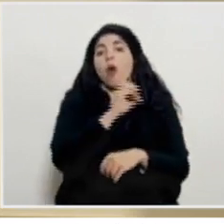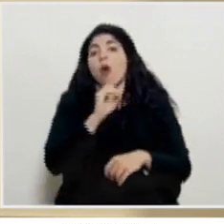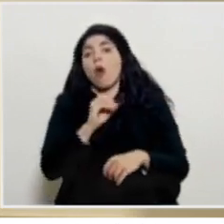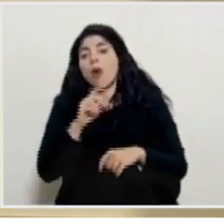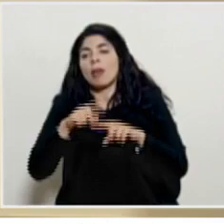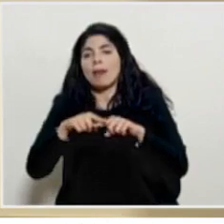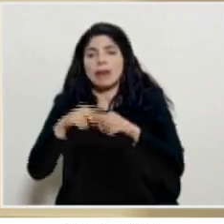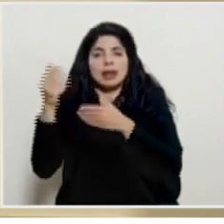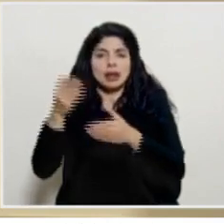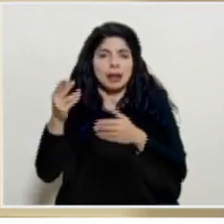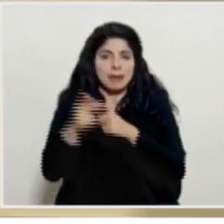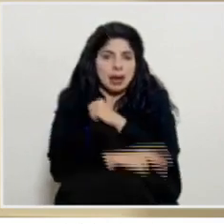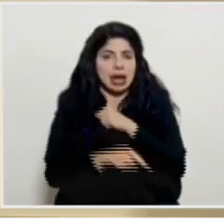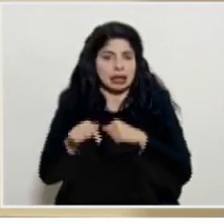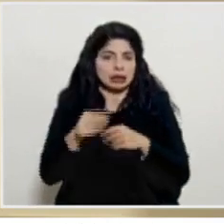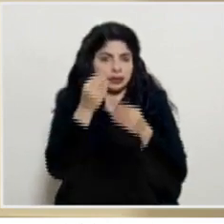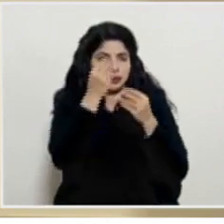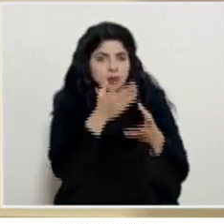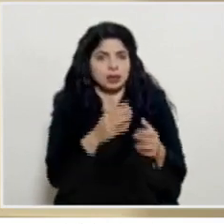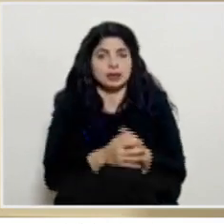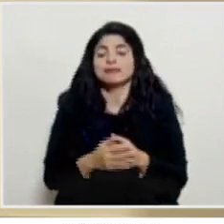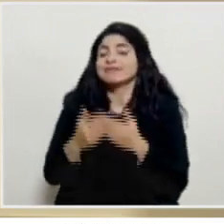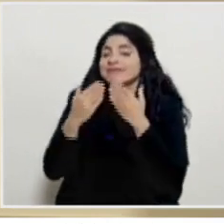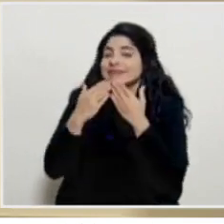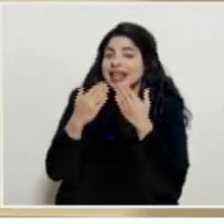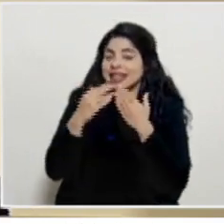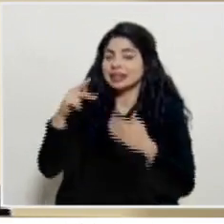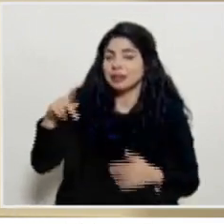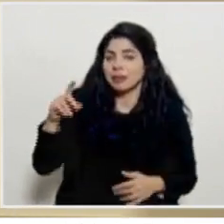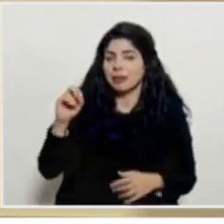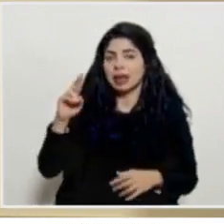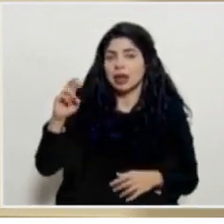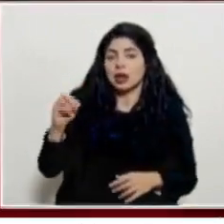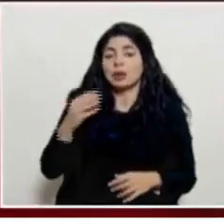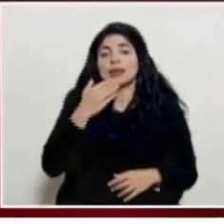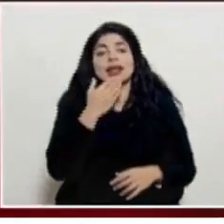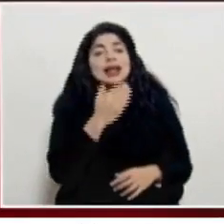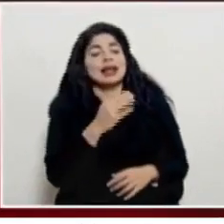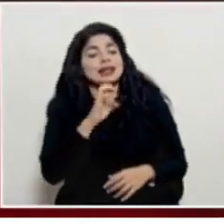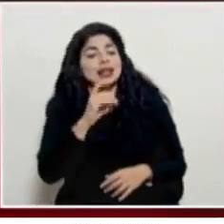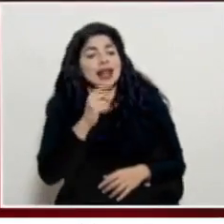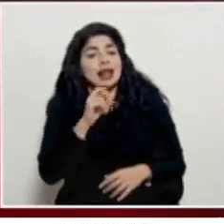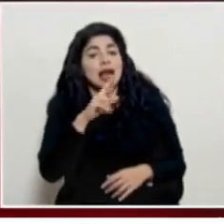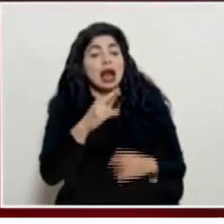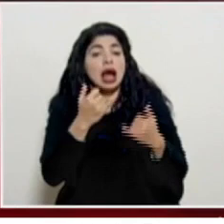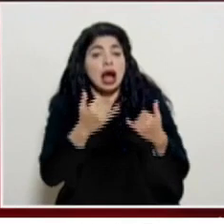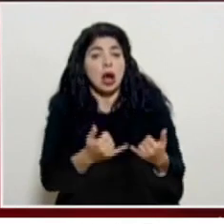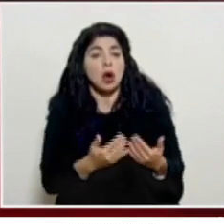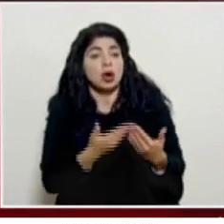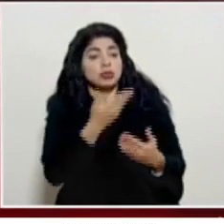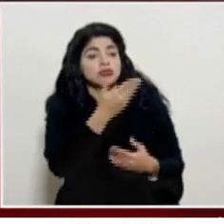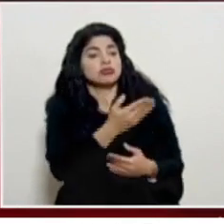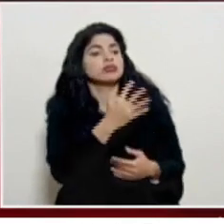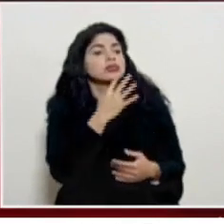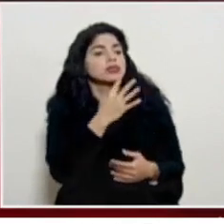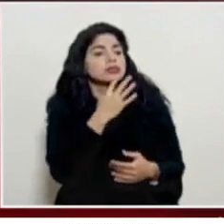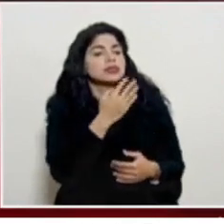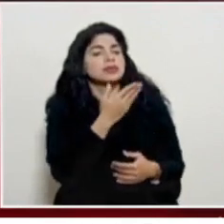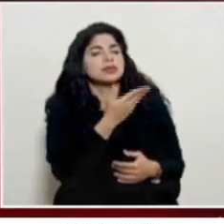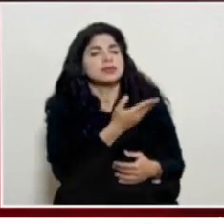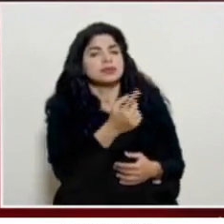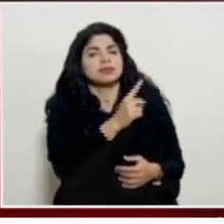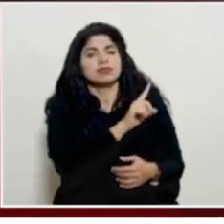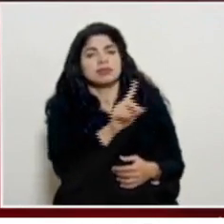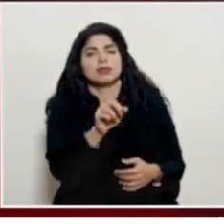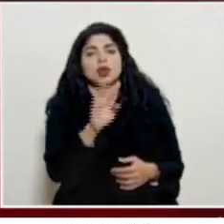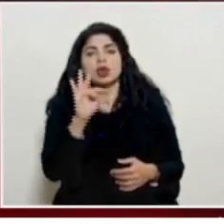biológicos que vayan a ingresar al país Muchísimas gracias don Pedro Muchísimas gracias don Edgar A continuación escuchamos a